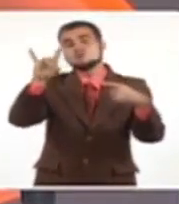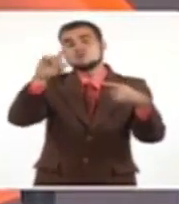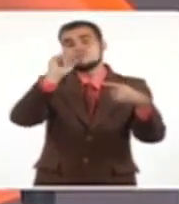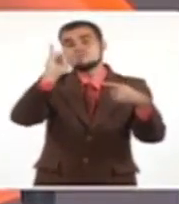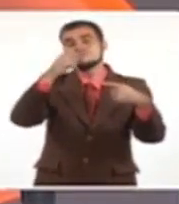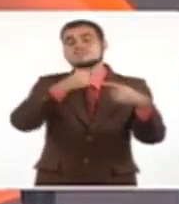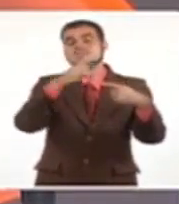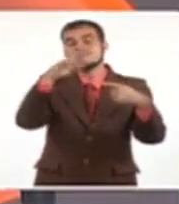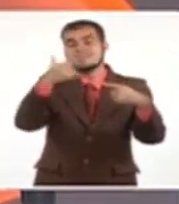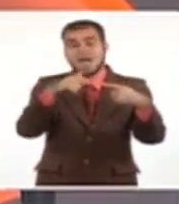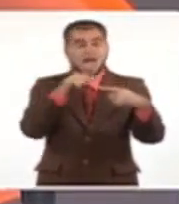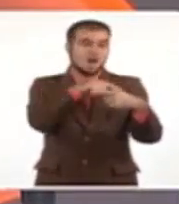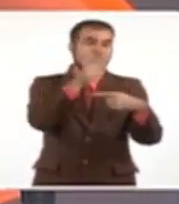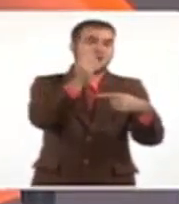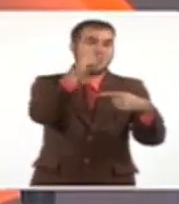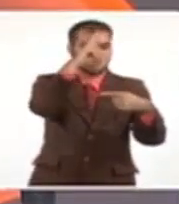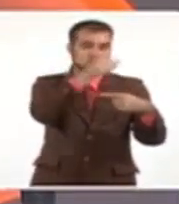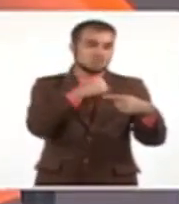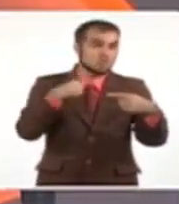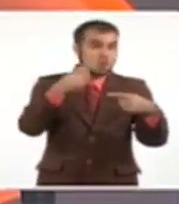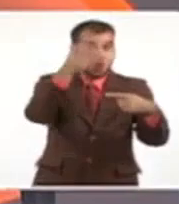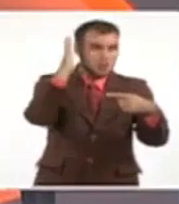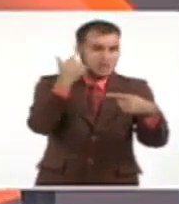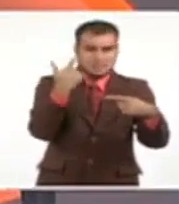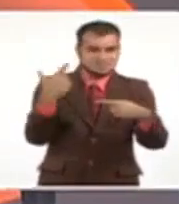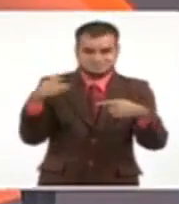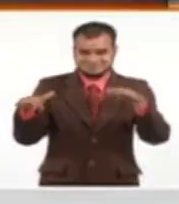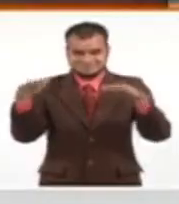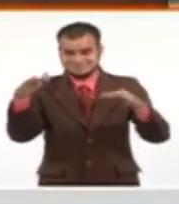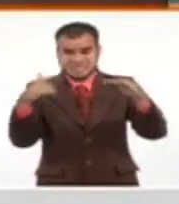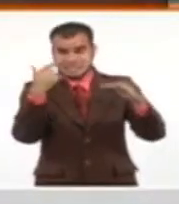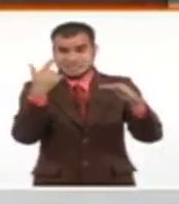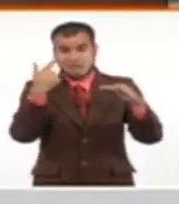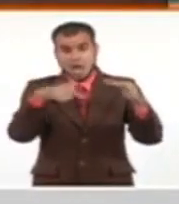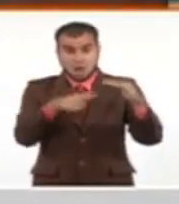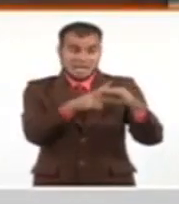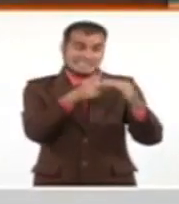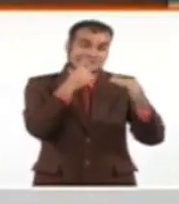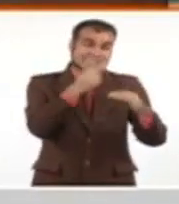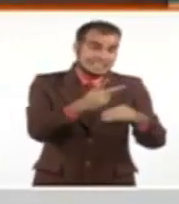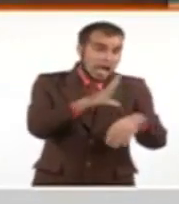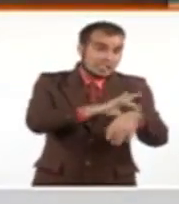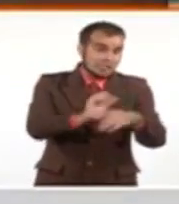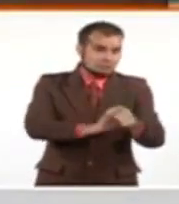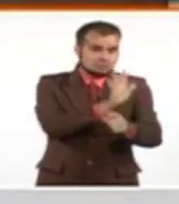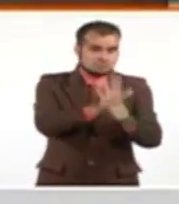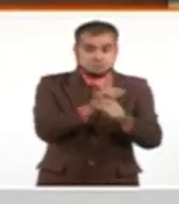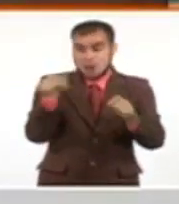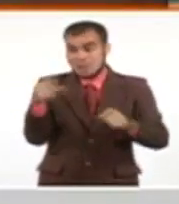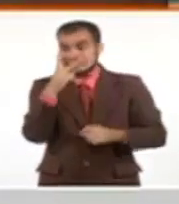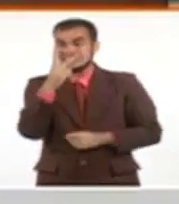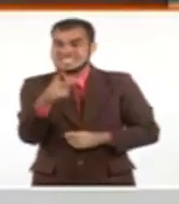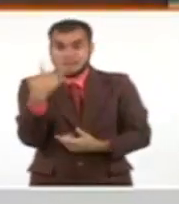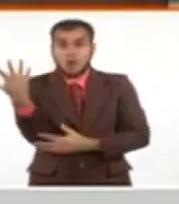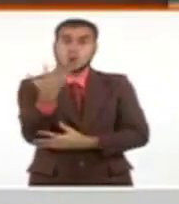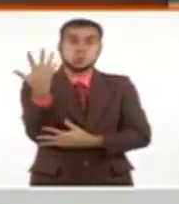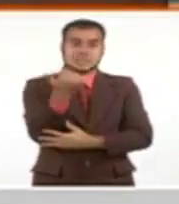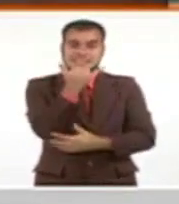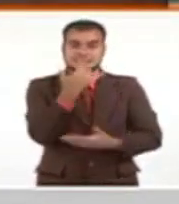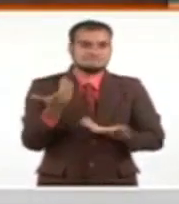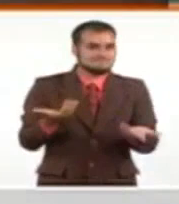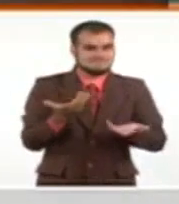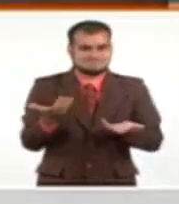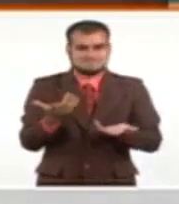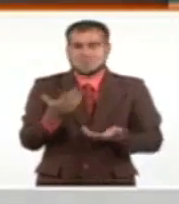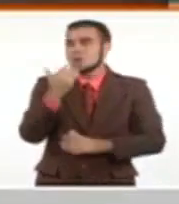circunstancia. Dura la pelea contra la COVID, dura la pelea contra este fenómeno meteorológico. Buenas tardes,